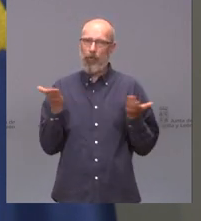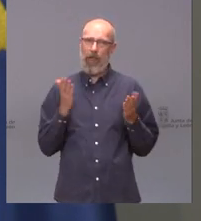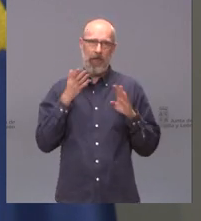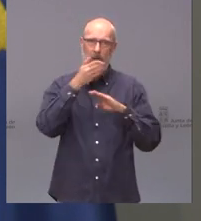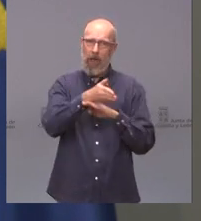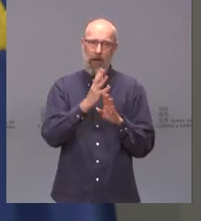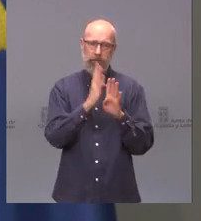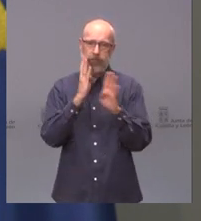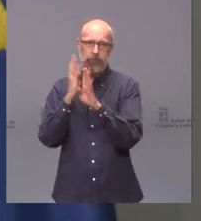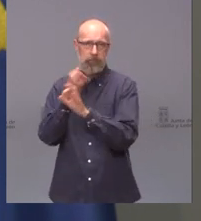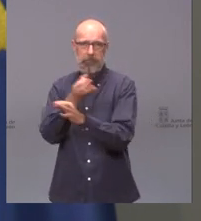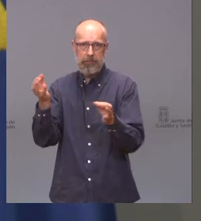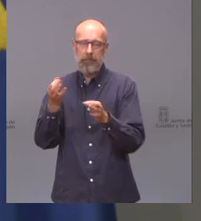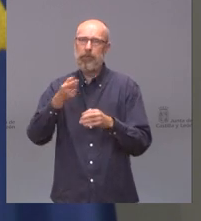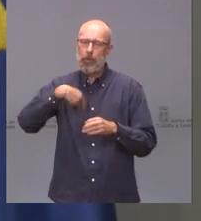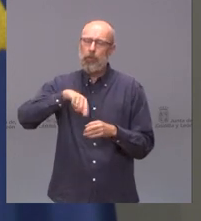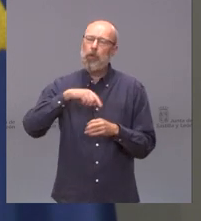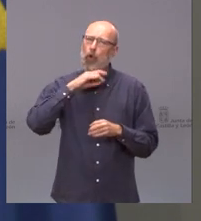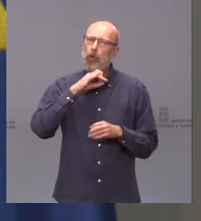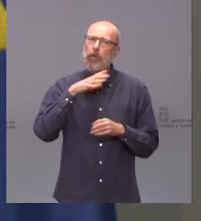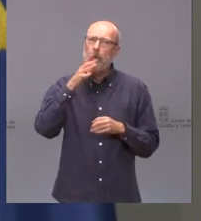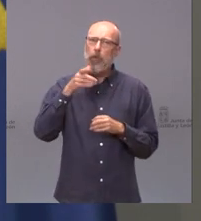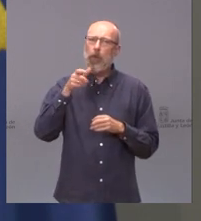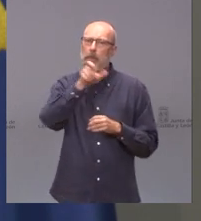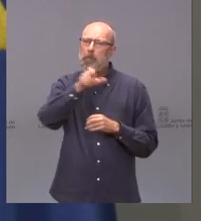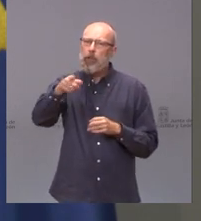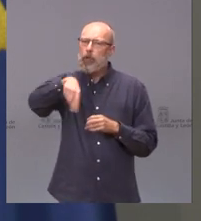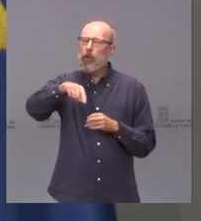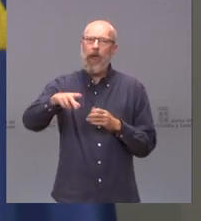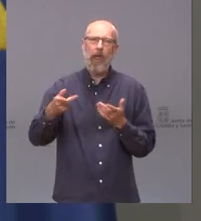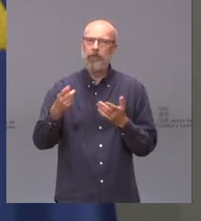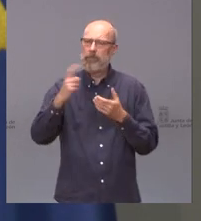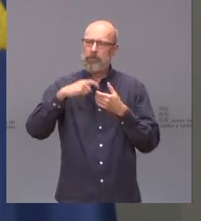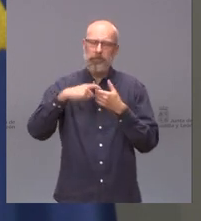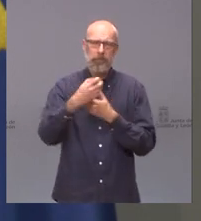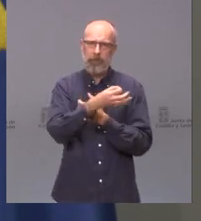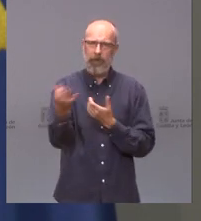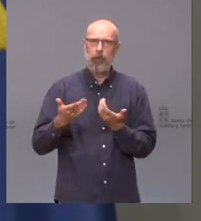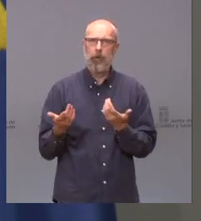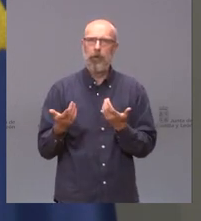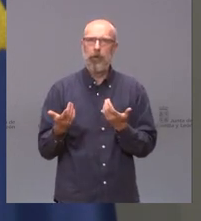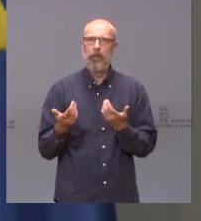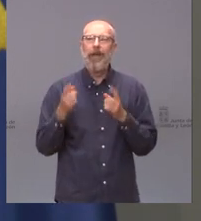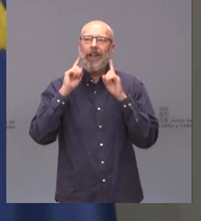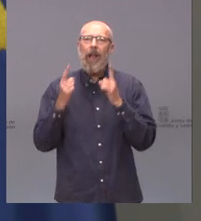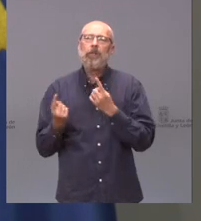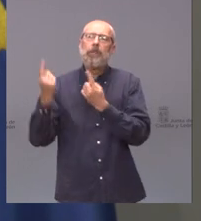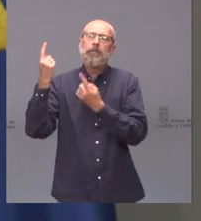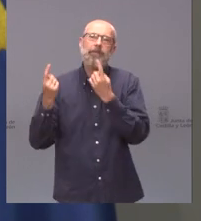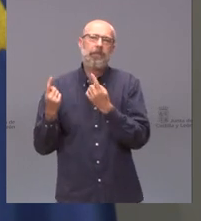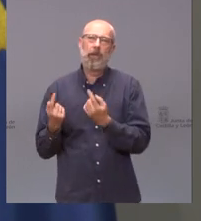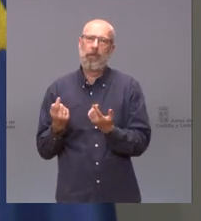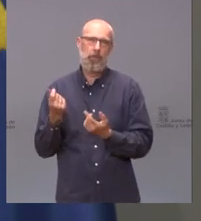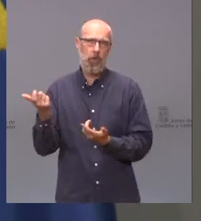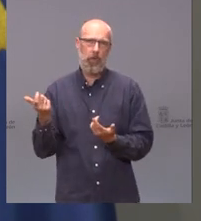estamos muy contentos de la respuesta de la población estos son hechos anecdóticos pero sí que quiero recordarles a estas personas que no se